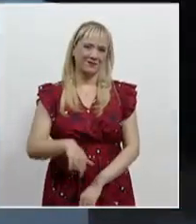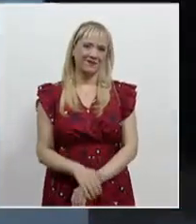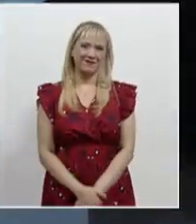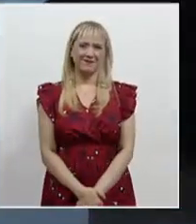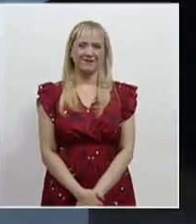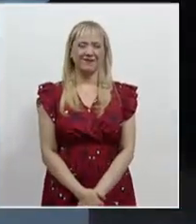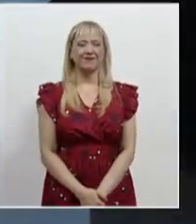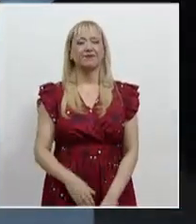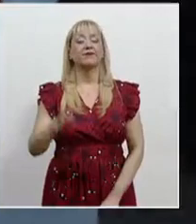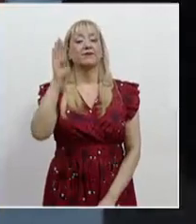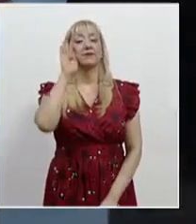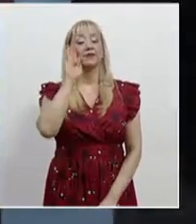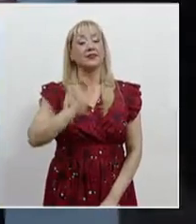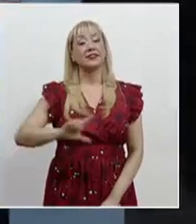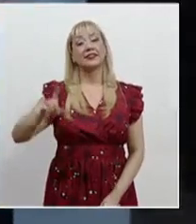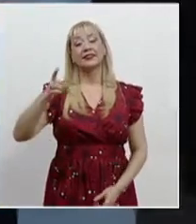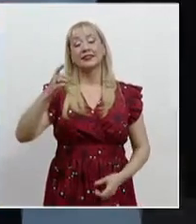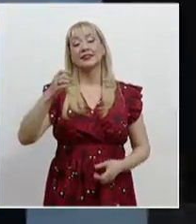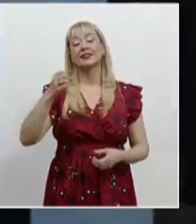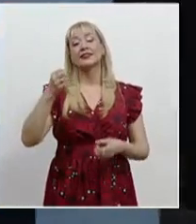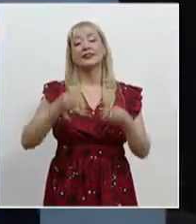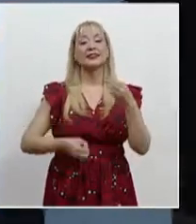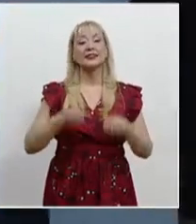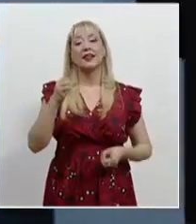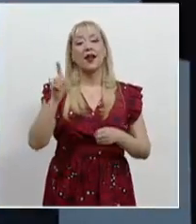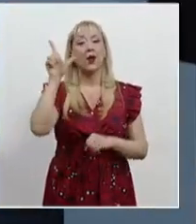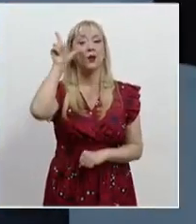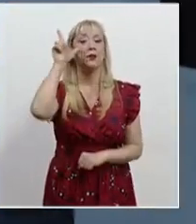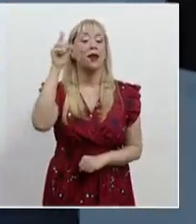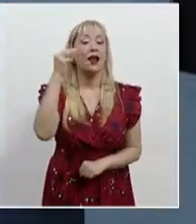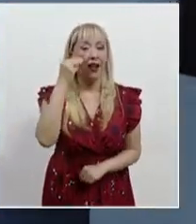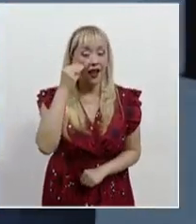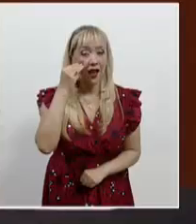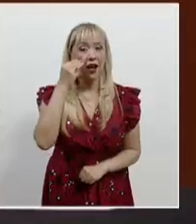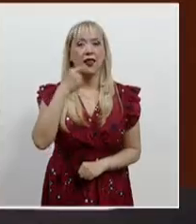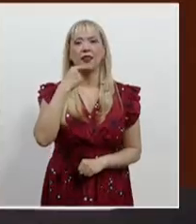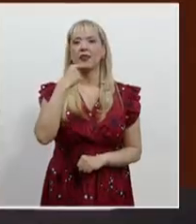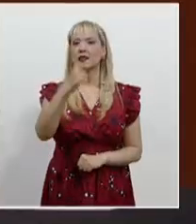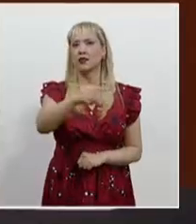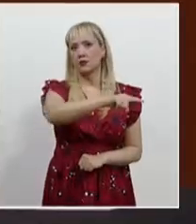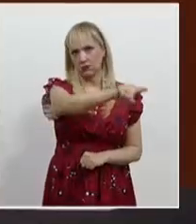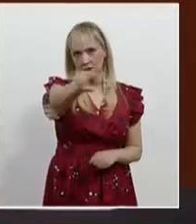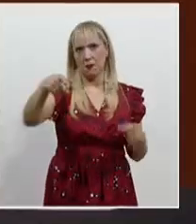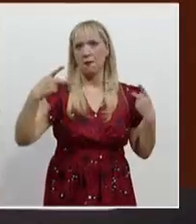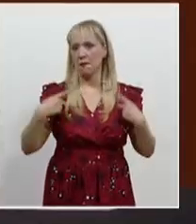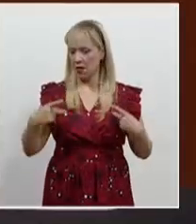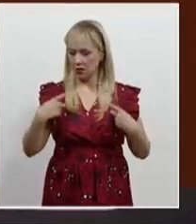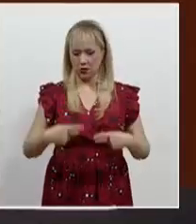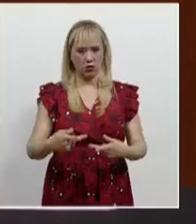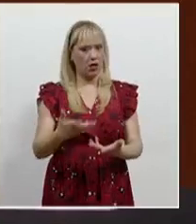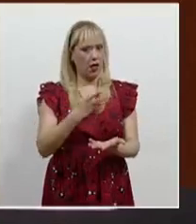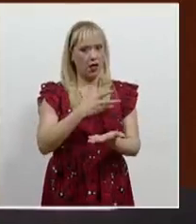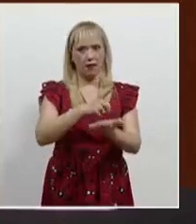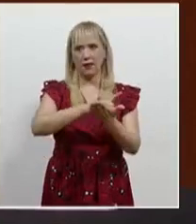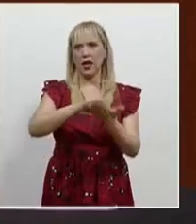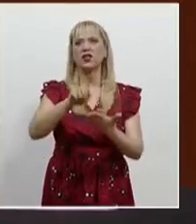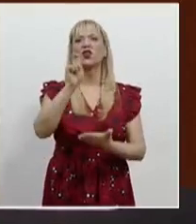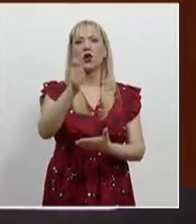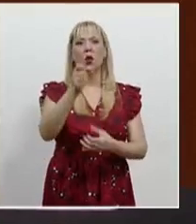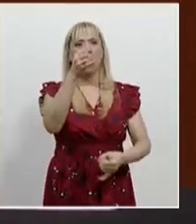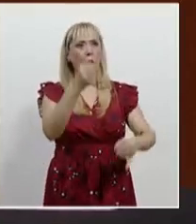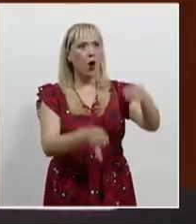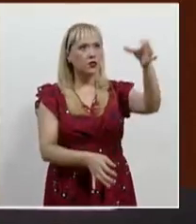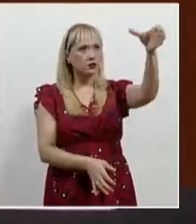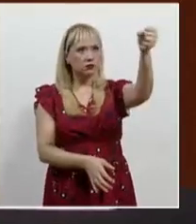Y el ministro Luis María Aguilar Morales aseguró que es un derecho de la gente contar con jueces y magistrados imparciales y valientes